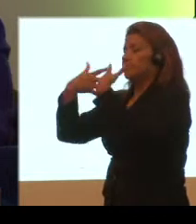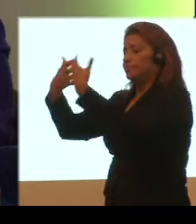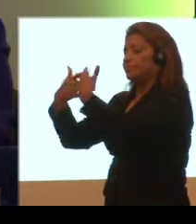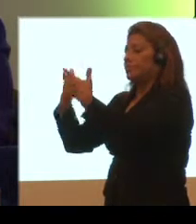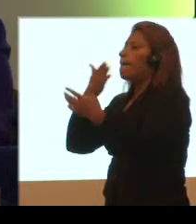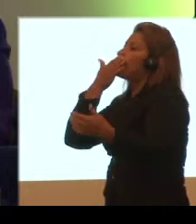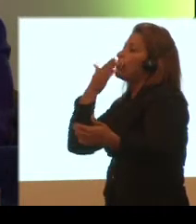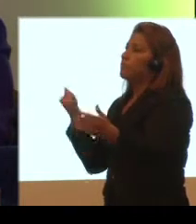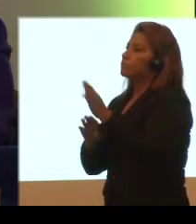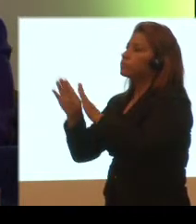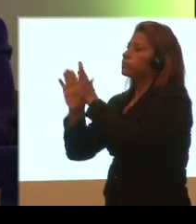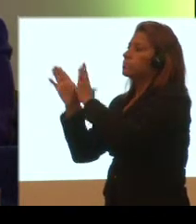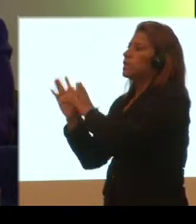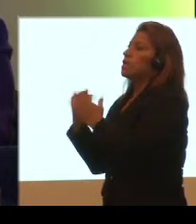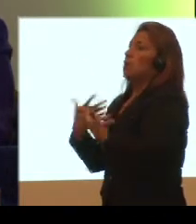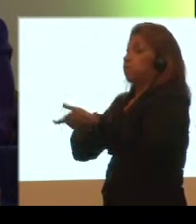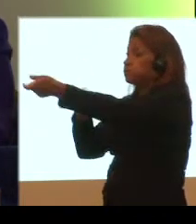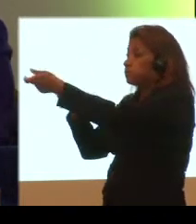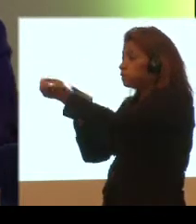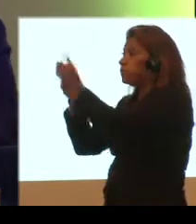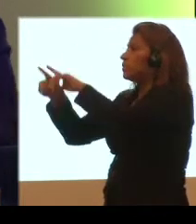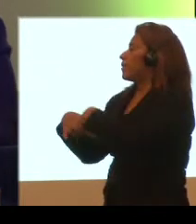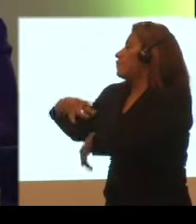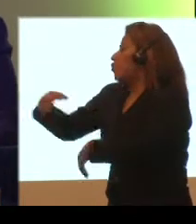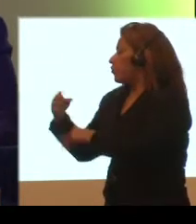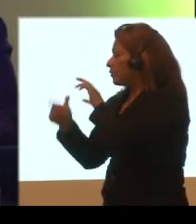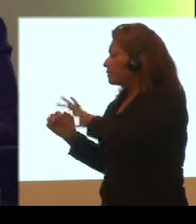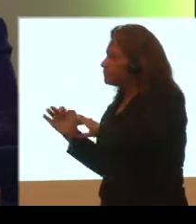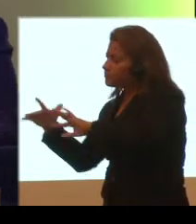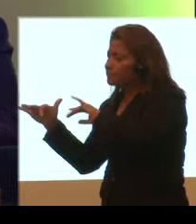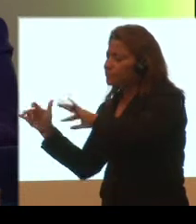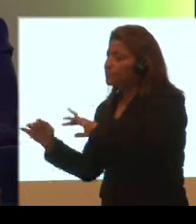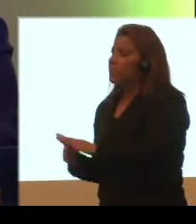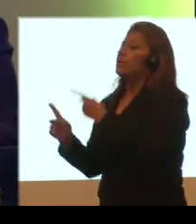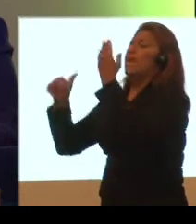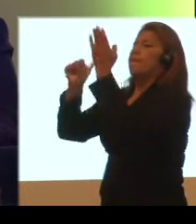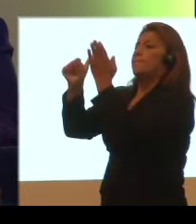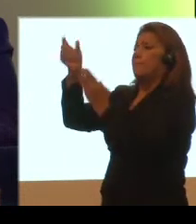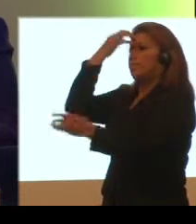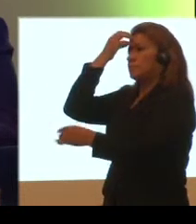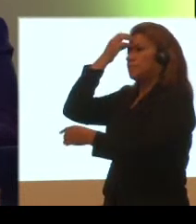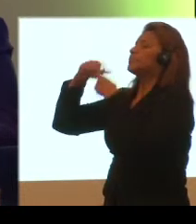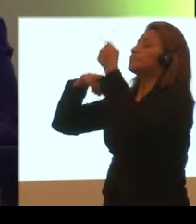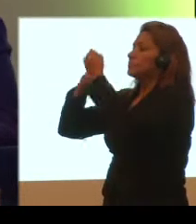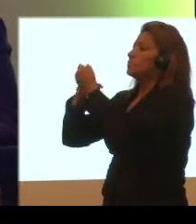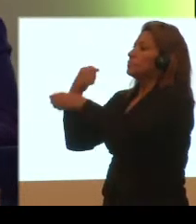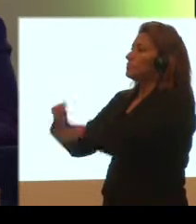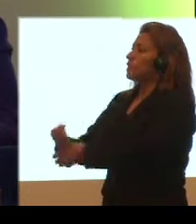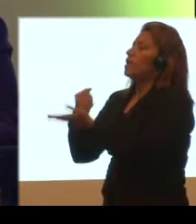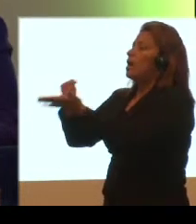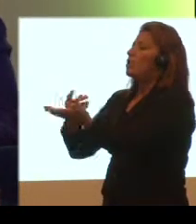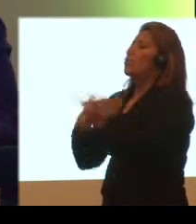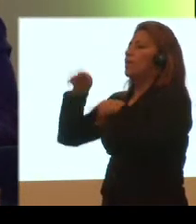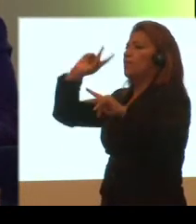Mejorar la capacidad de los cuerpos de bomberos y fortalecer el voluntariado. Apoyar al Ministerio de Educación para la implementación de